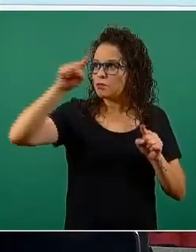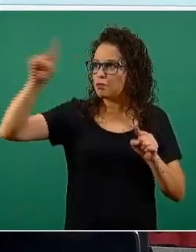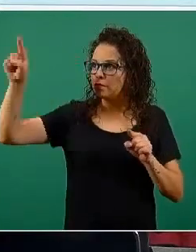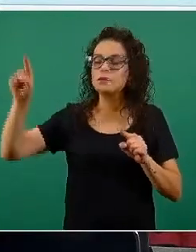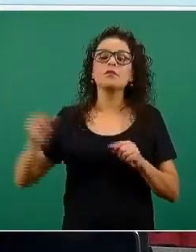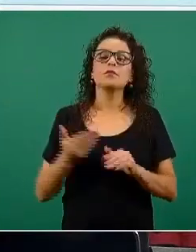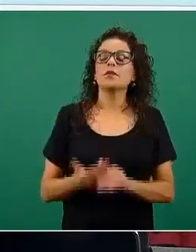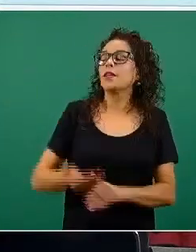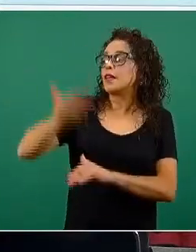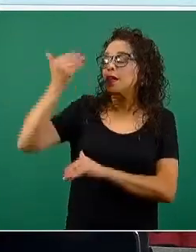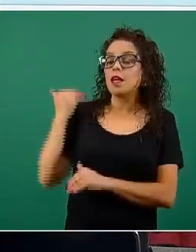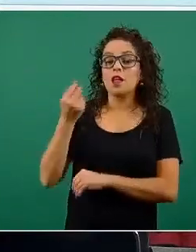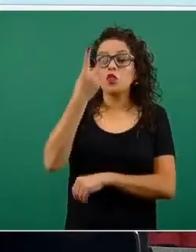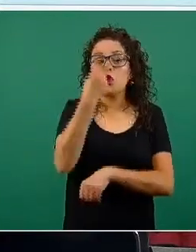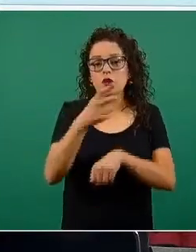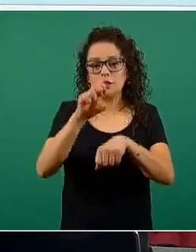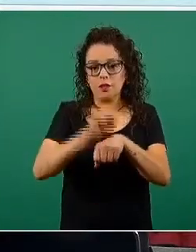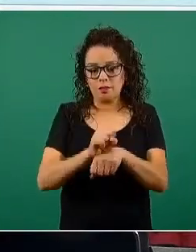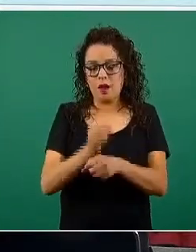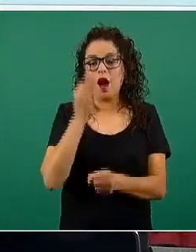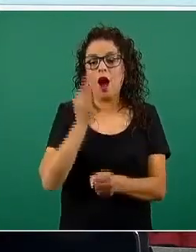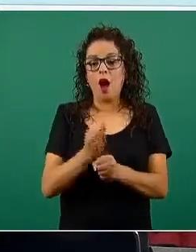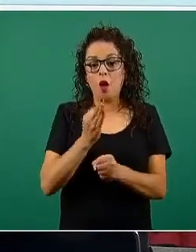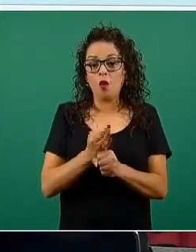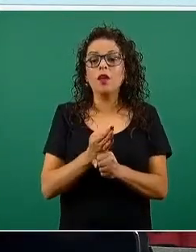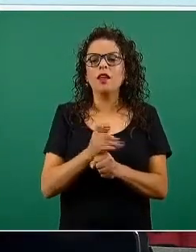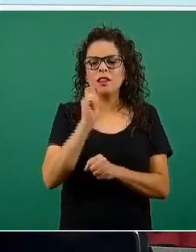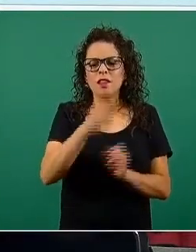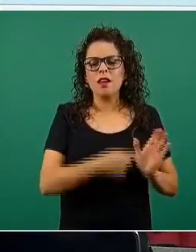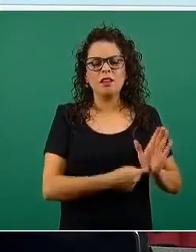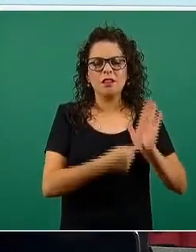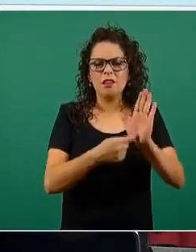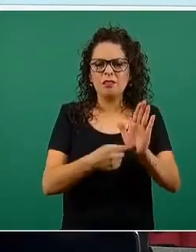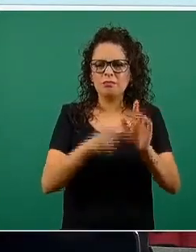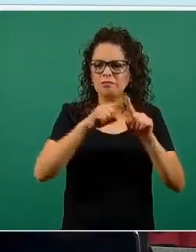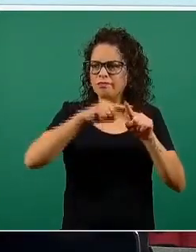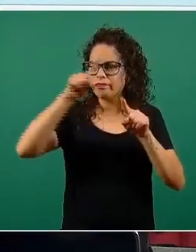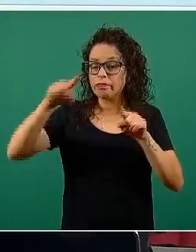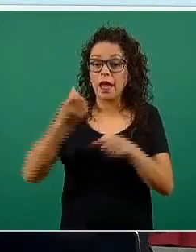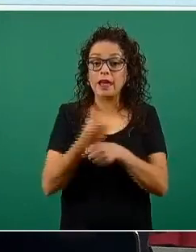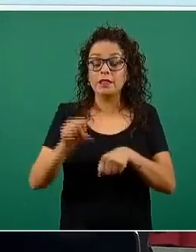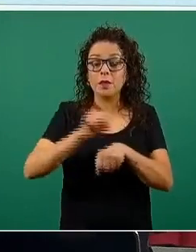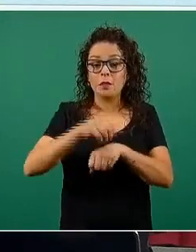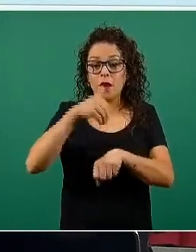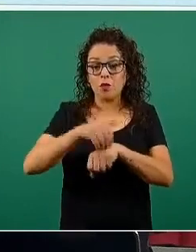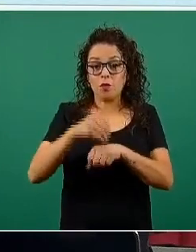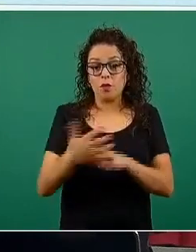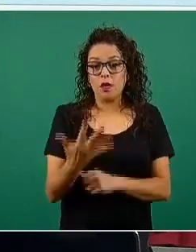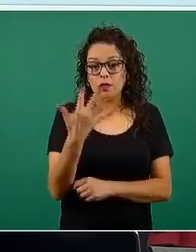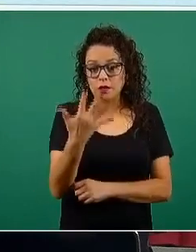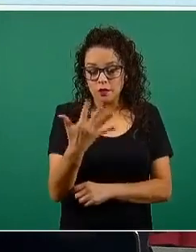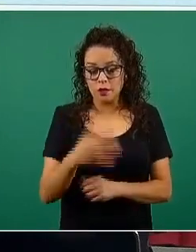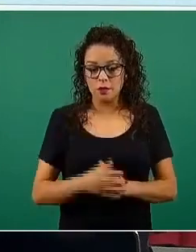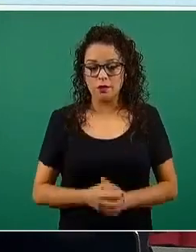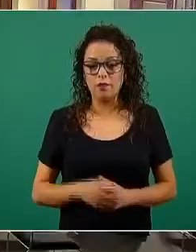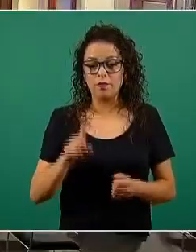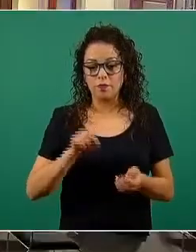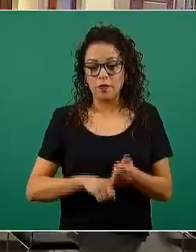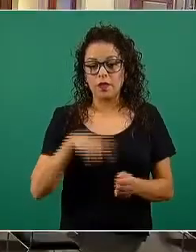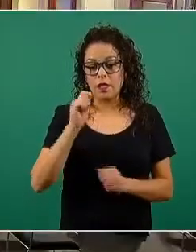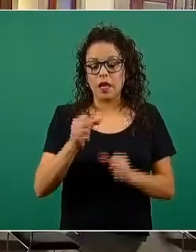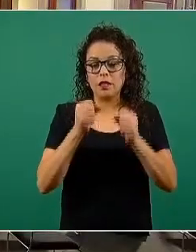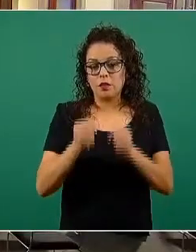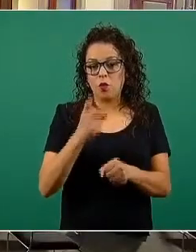semanas, estamos en la semana 5, y precisamente es por la estabilidad que tienen los datos cuando los graficamos por